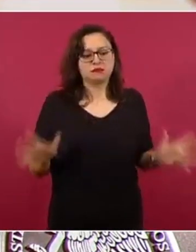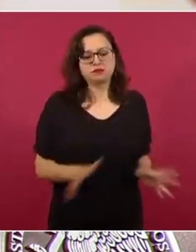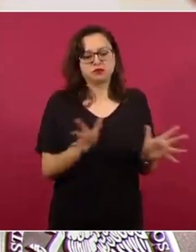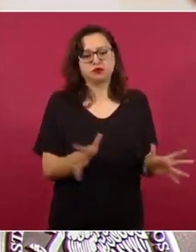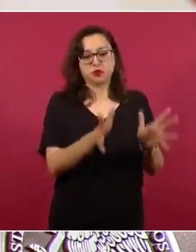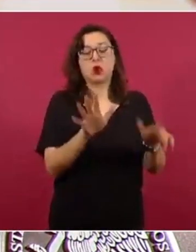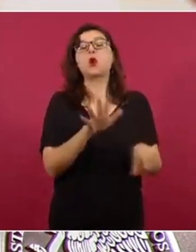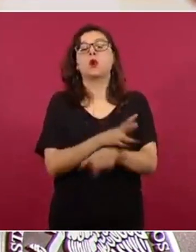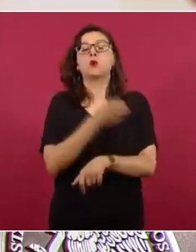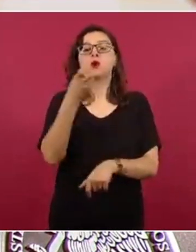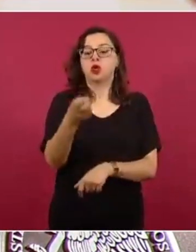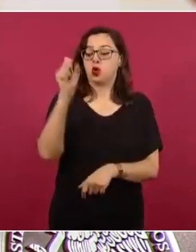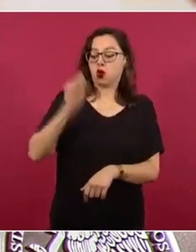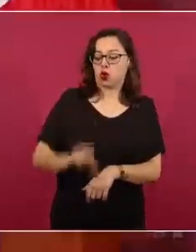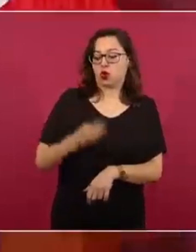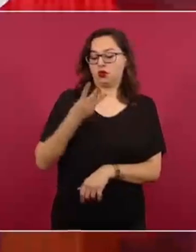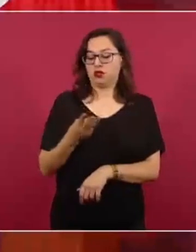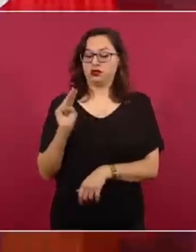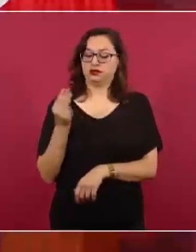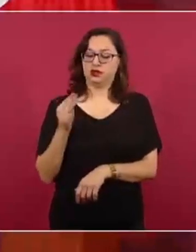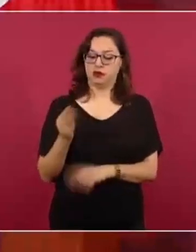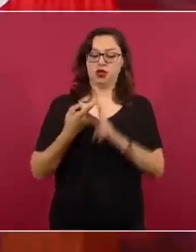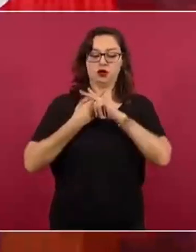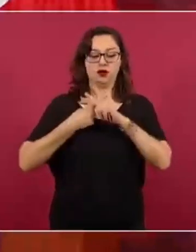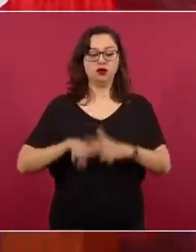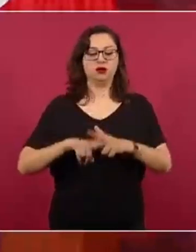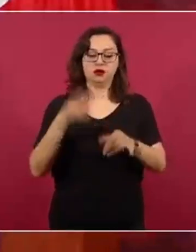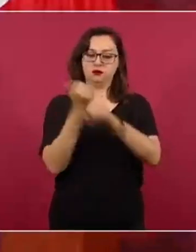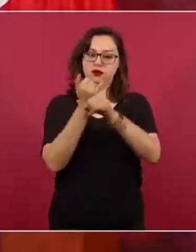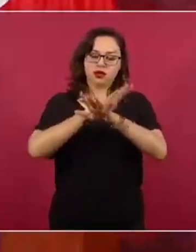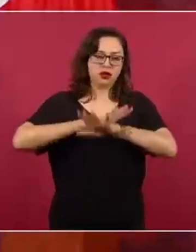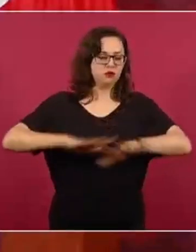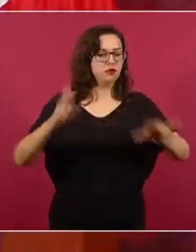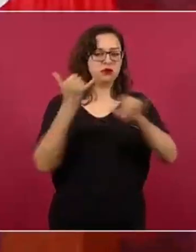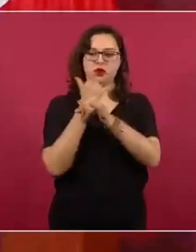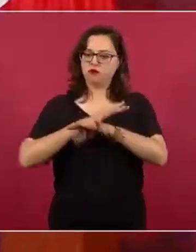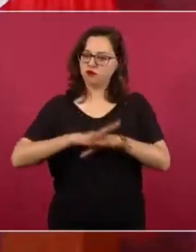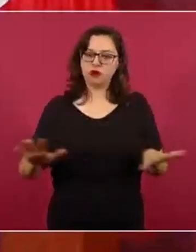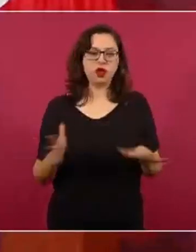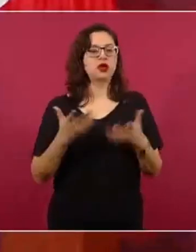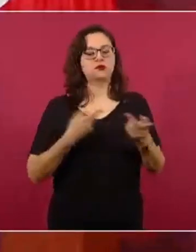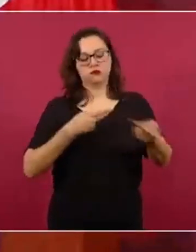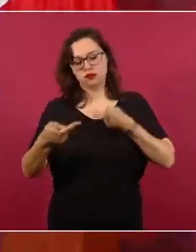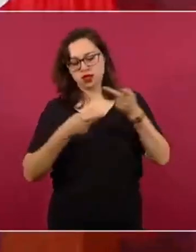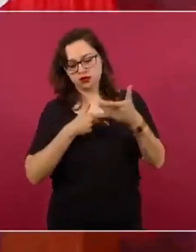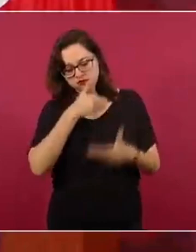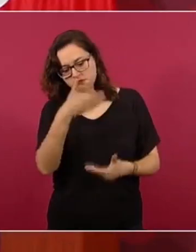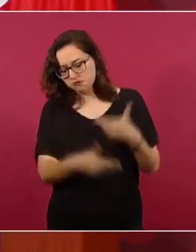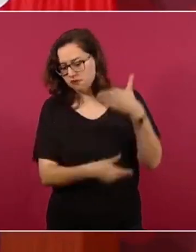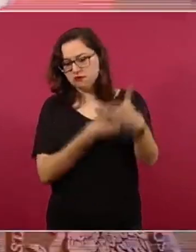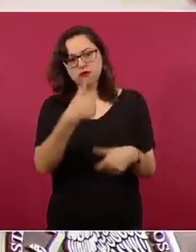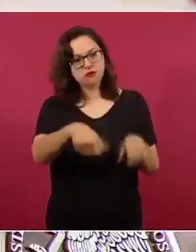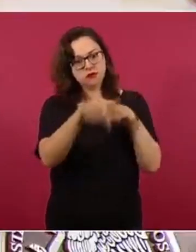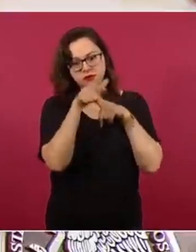aquí en el Pulso de la Salud, vamos a informar al pueblo de México sobre los avances de este plan de salud para el bienestar